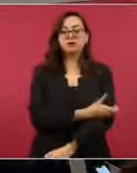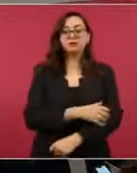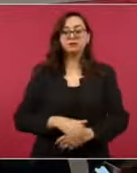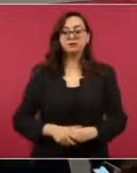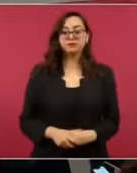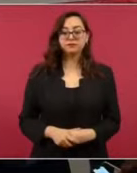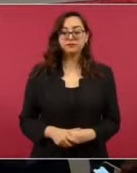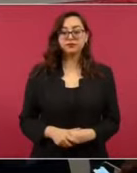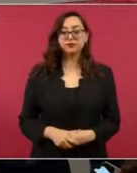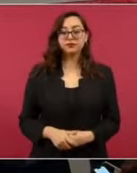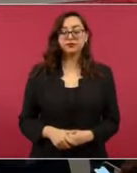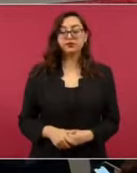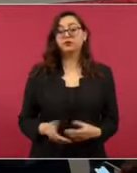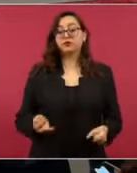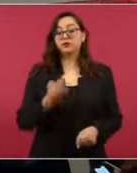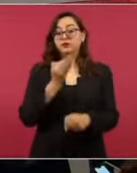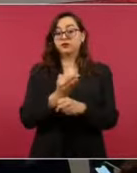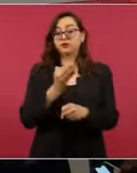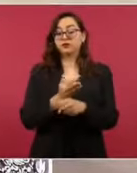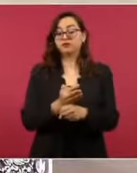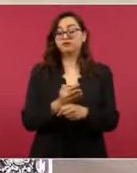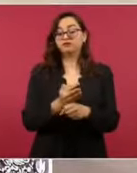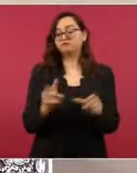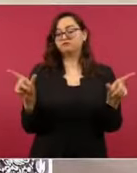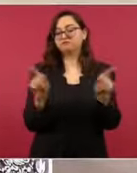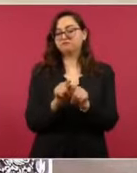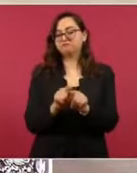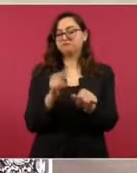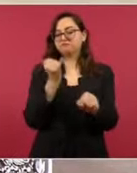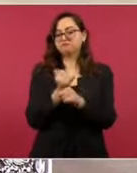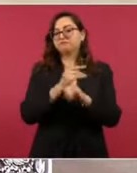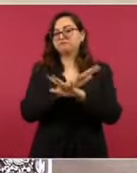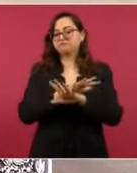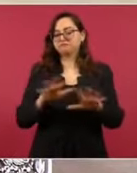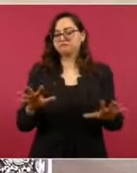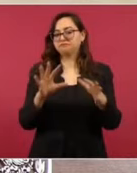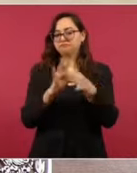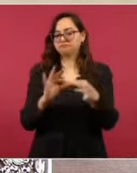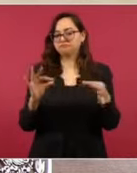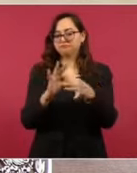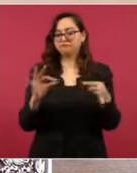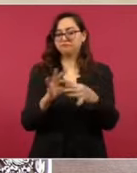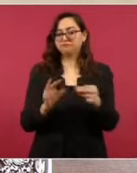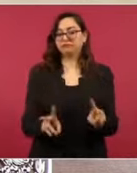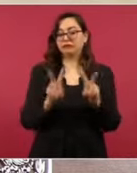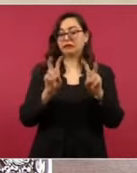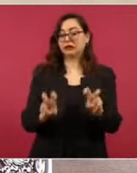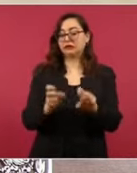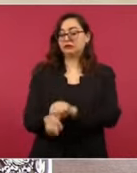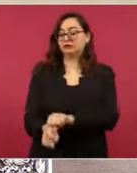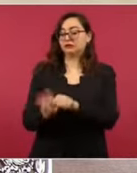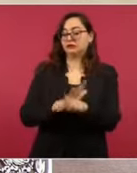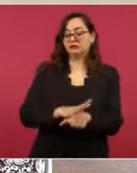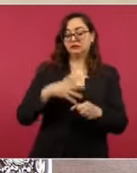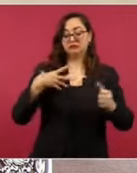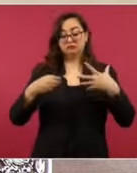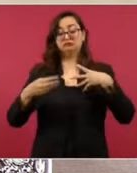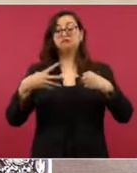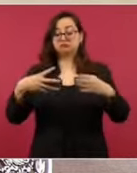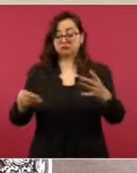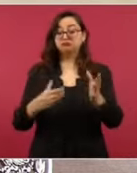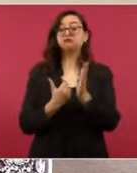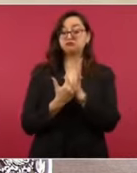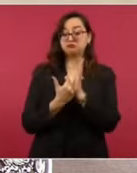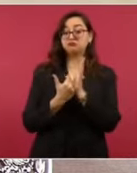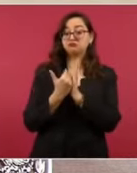De forma muy concreta, informo que la pandemia de COVID-19 en México continúa, como ya mencionó el doctor Alcocer, a la alza